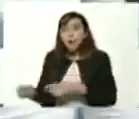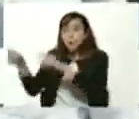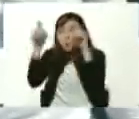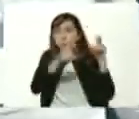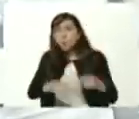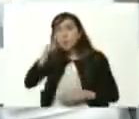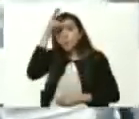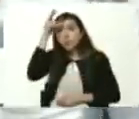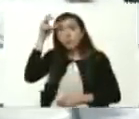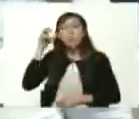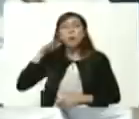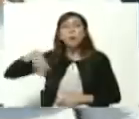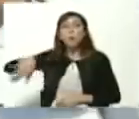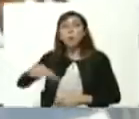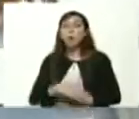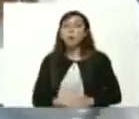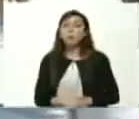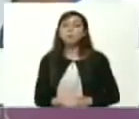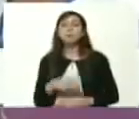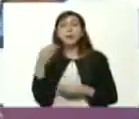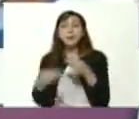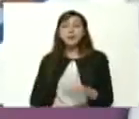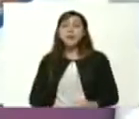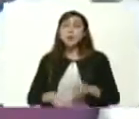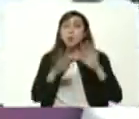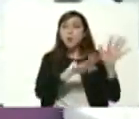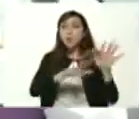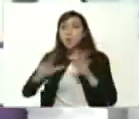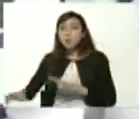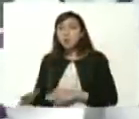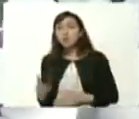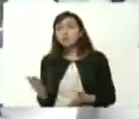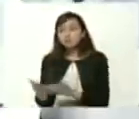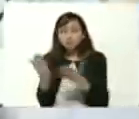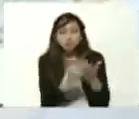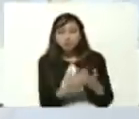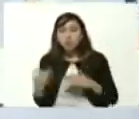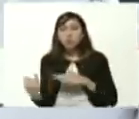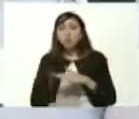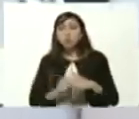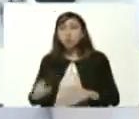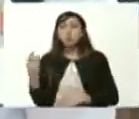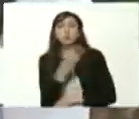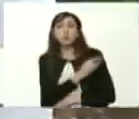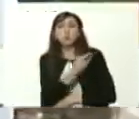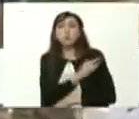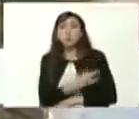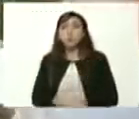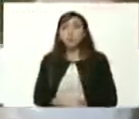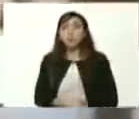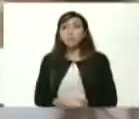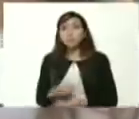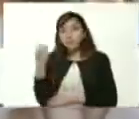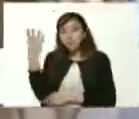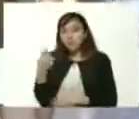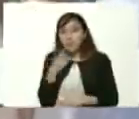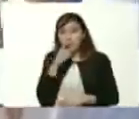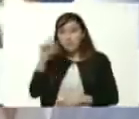falconiano cuenta usted con 98 instituciones educativas universitarias adelante presidente